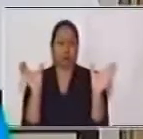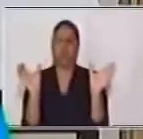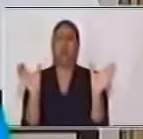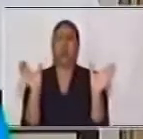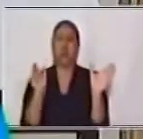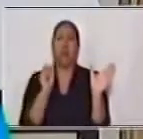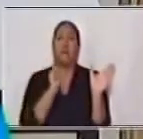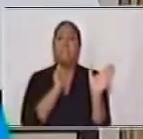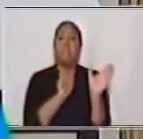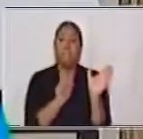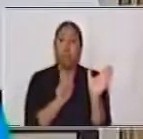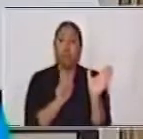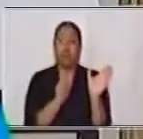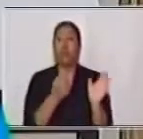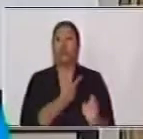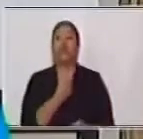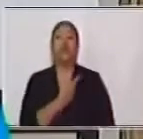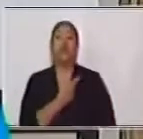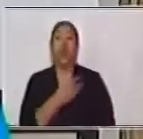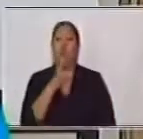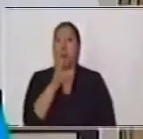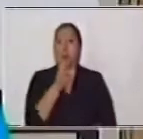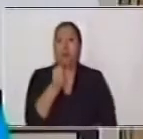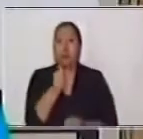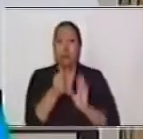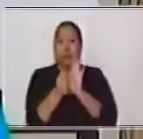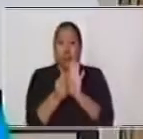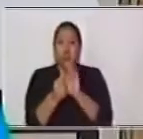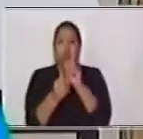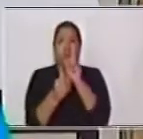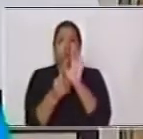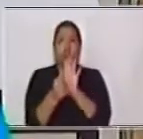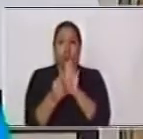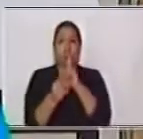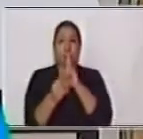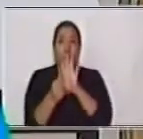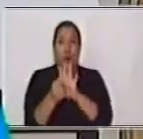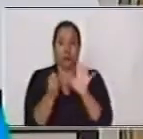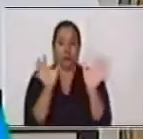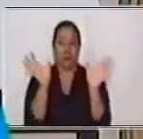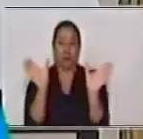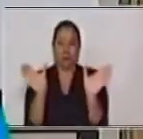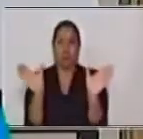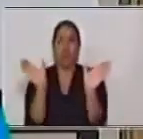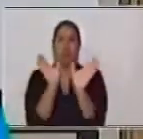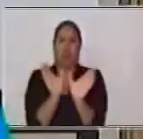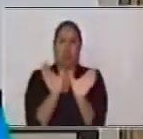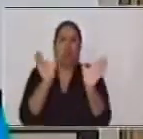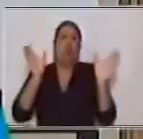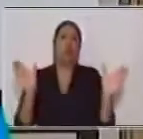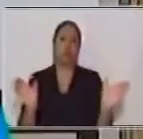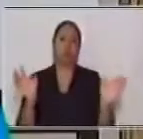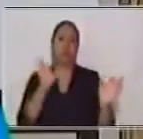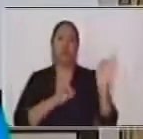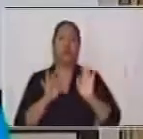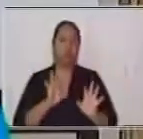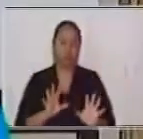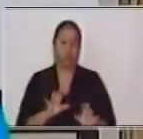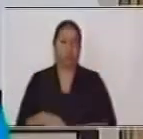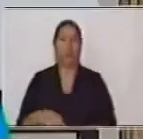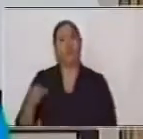como una pausa dentro de la idea que quiero dar. Jugué toda la tarde,